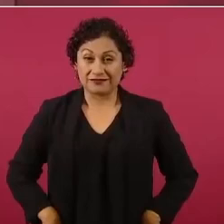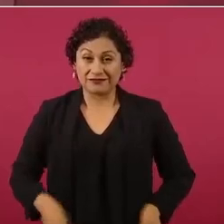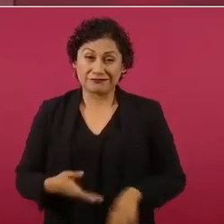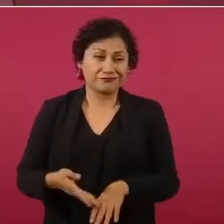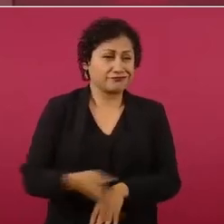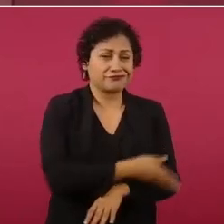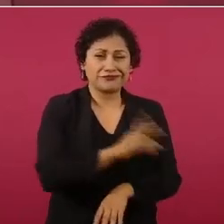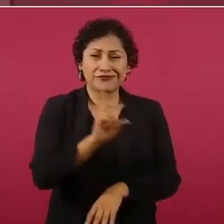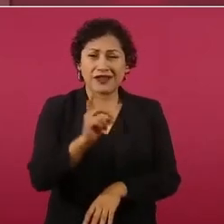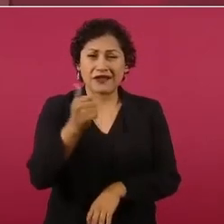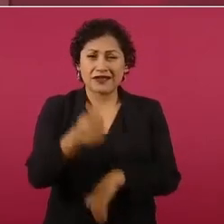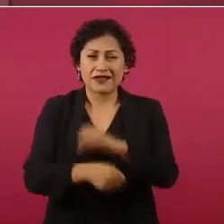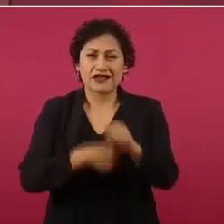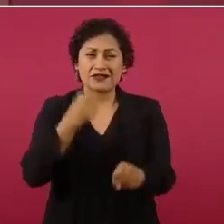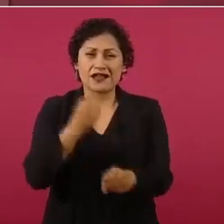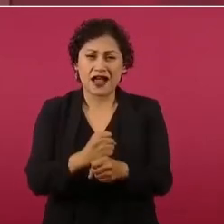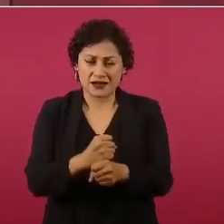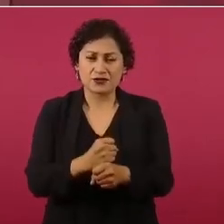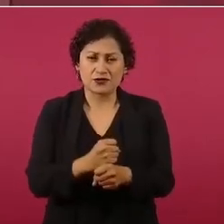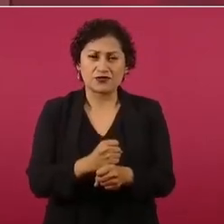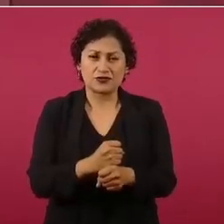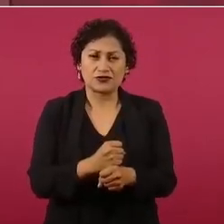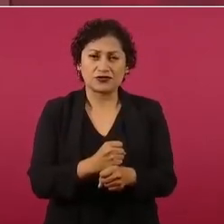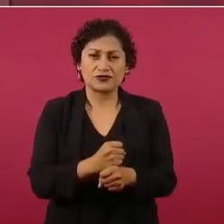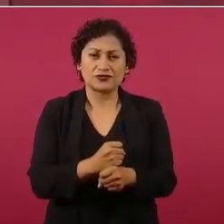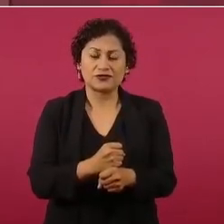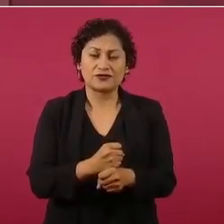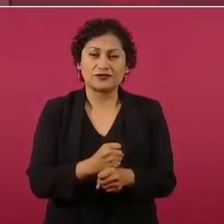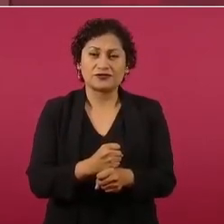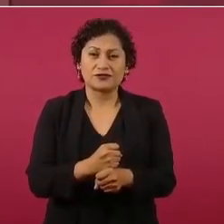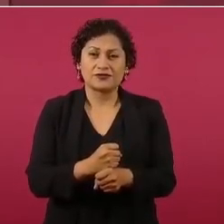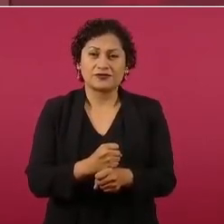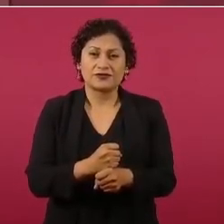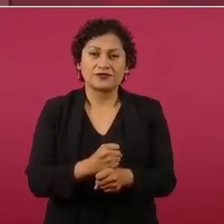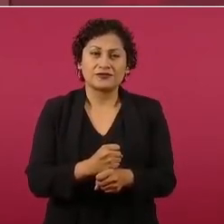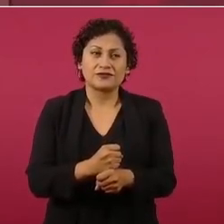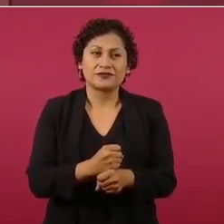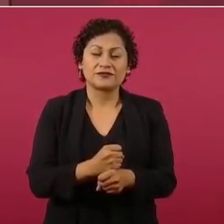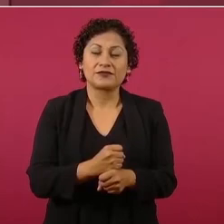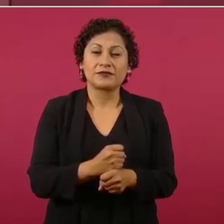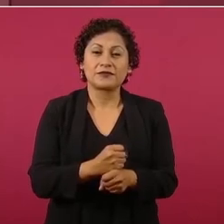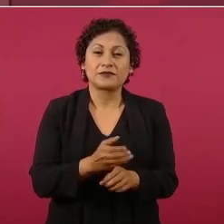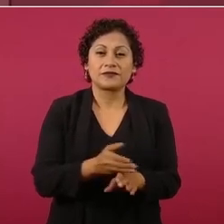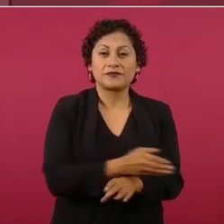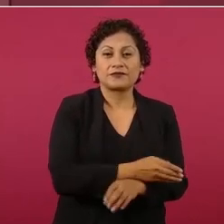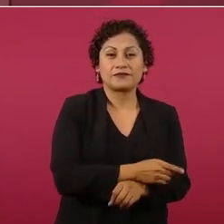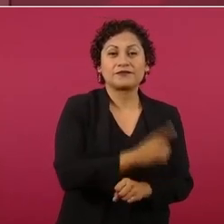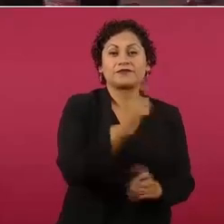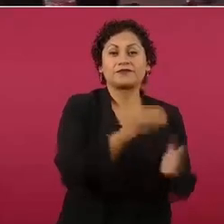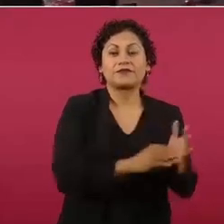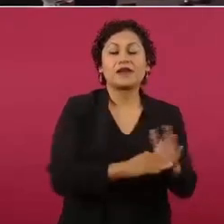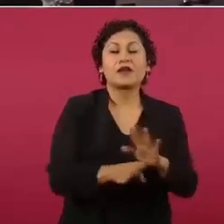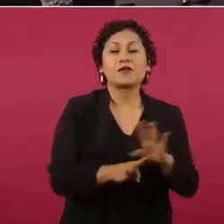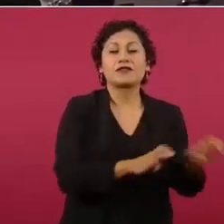desde el 83 hasta el 2018,